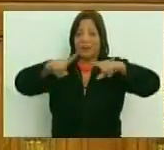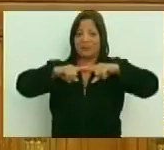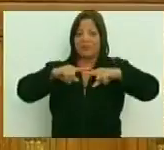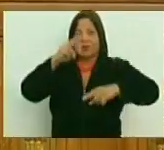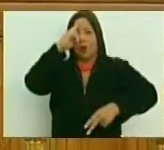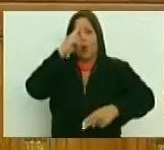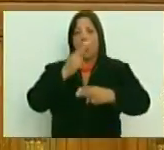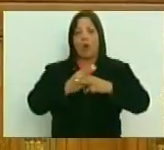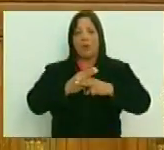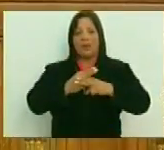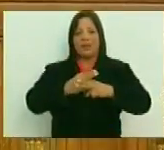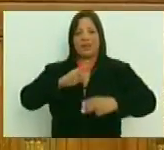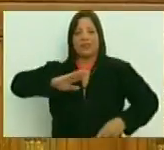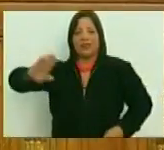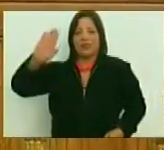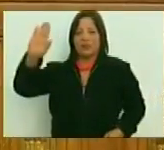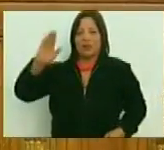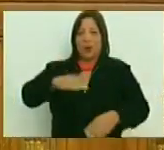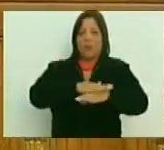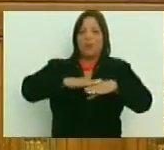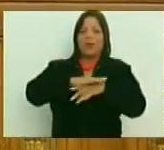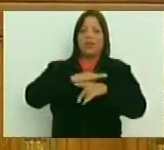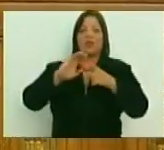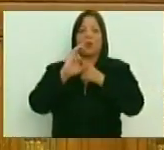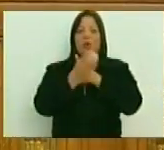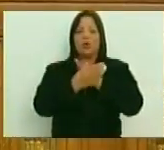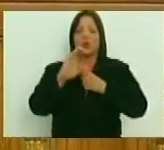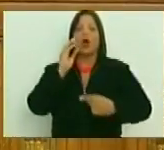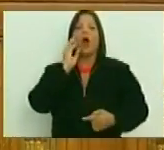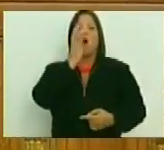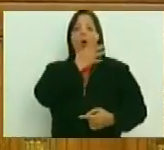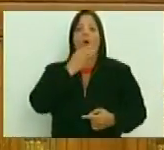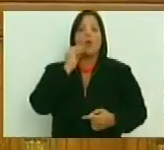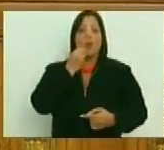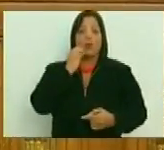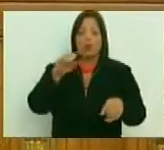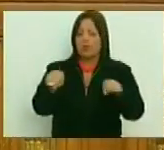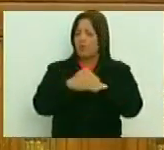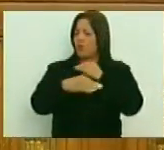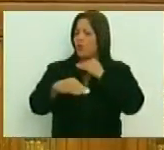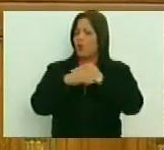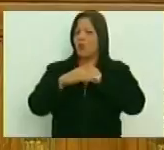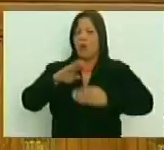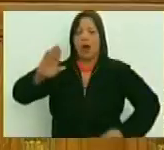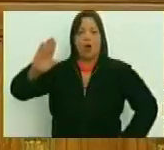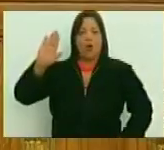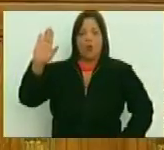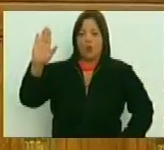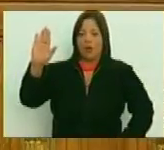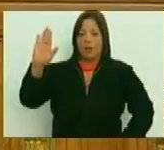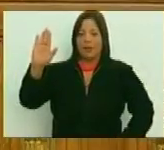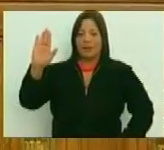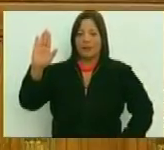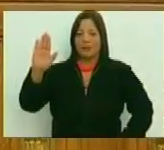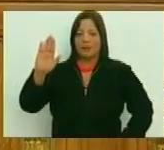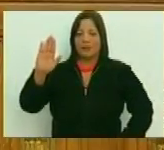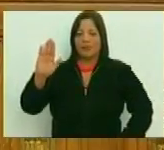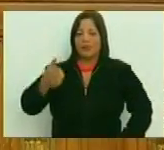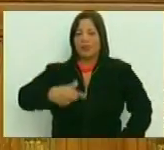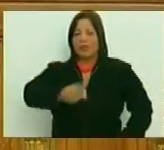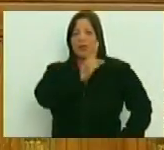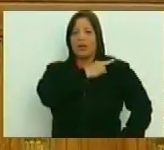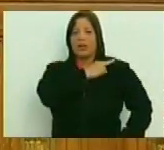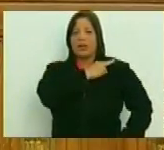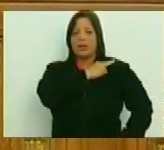juramentación de los Ministros de Cultura y Juventud, así como también la juramentación del Comandante de